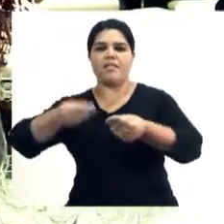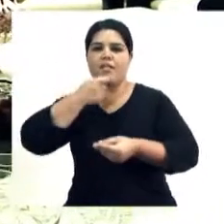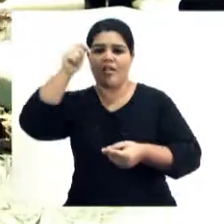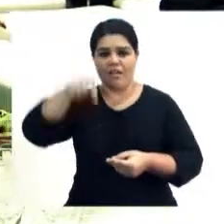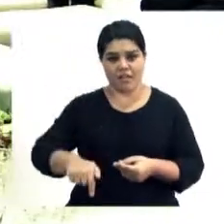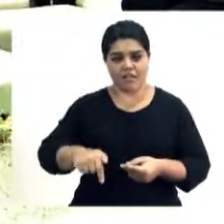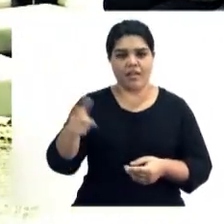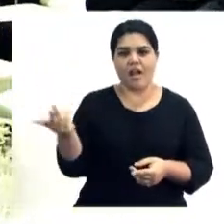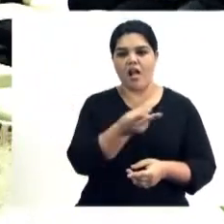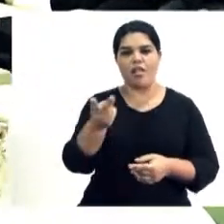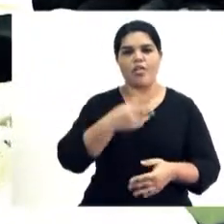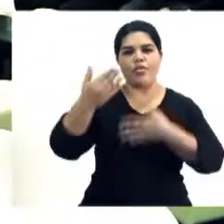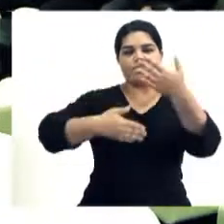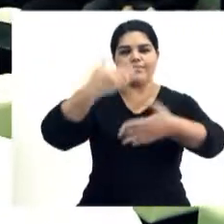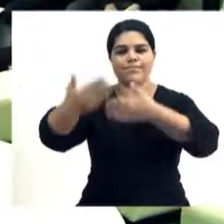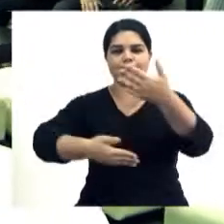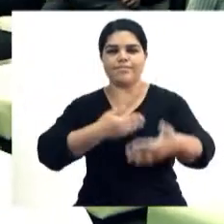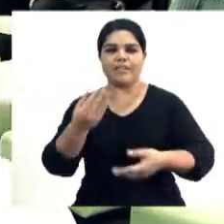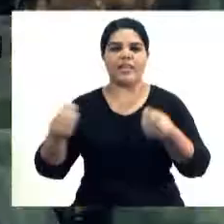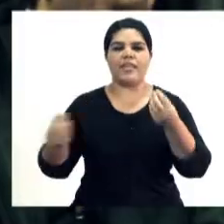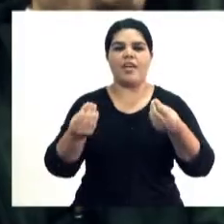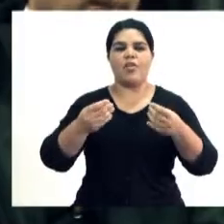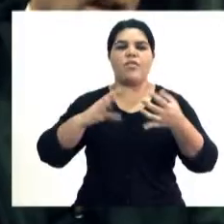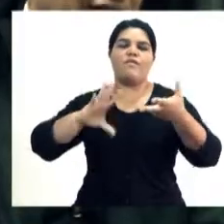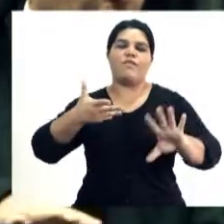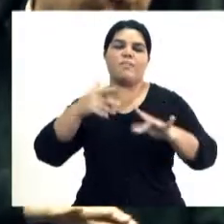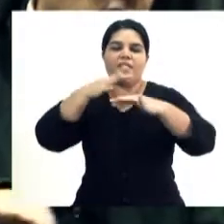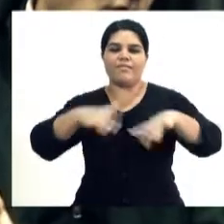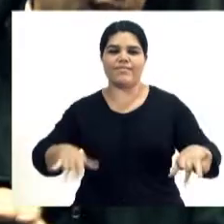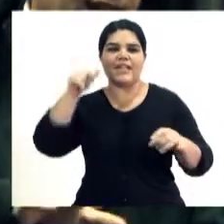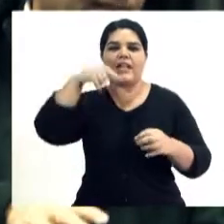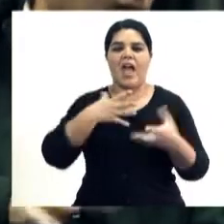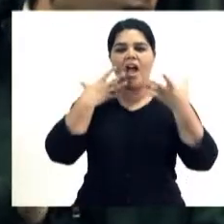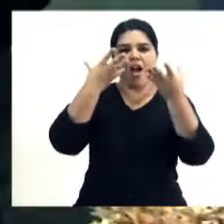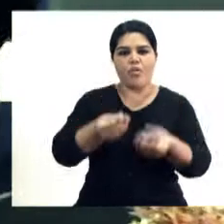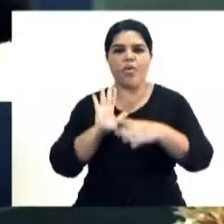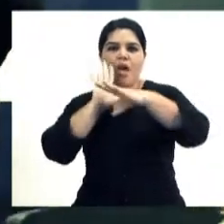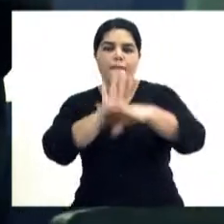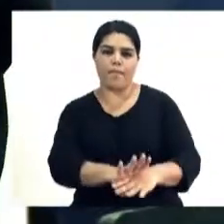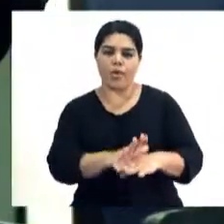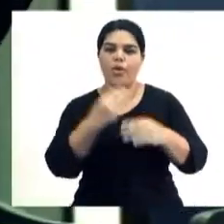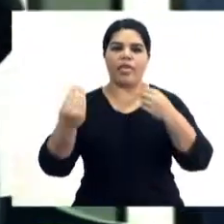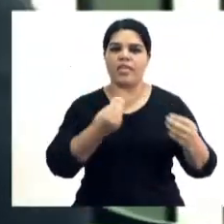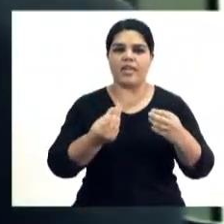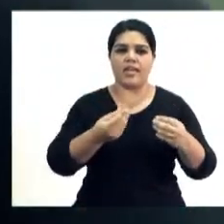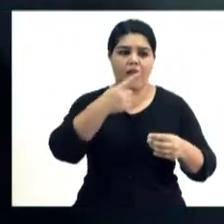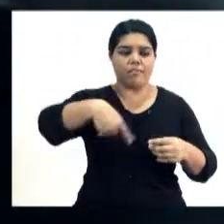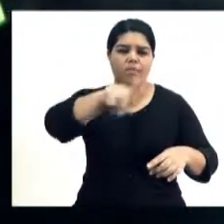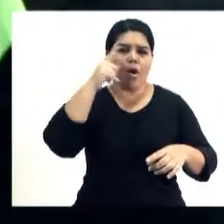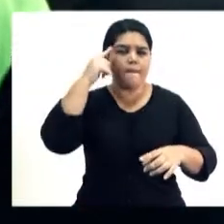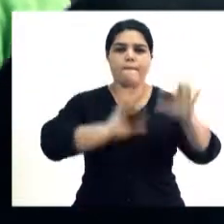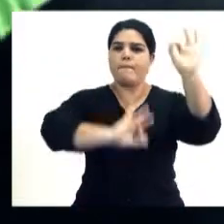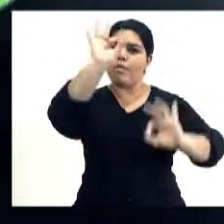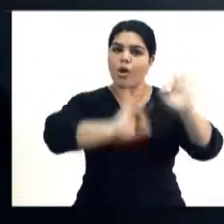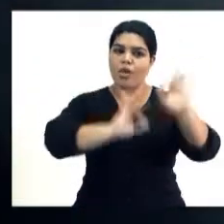impulsan el desarrollo emprendedor a través de una red de mentores que intenta enriquecer los procesos de incubación para que una idea